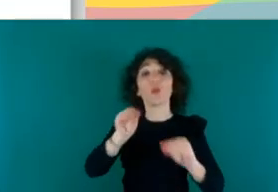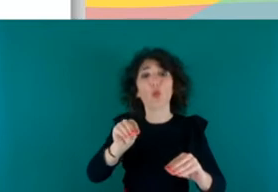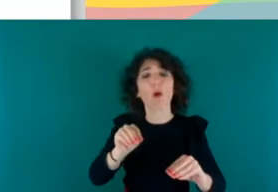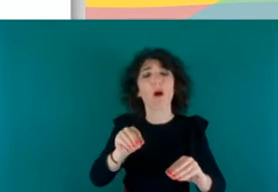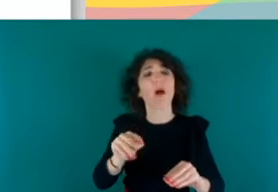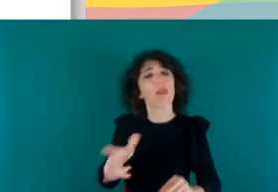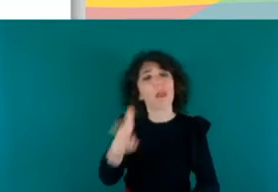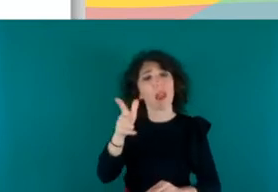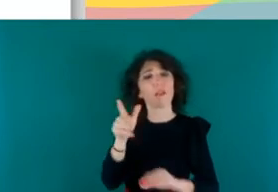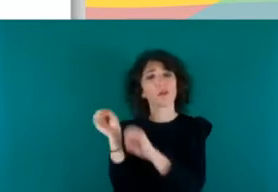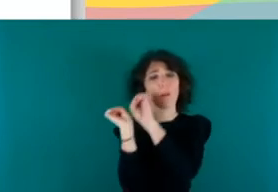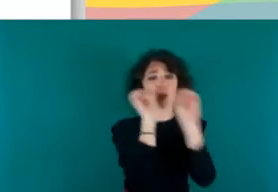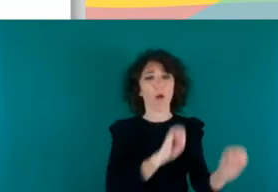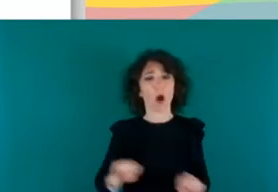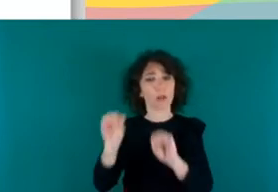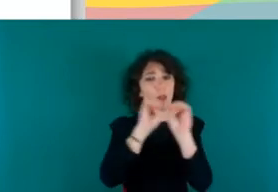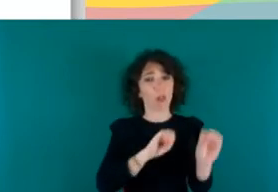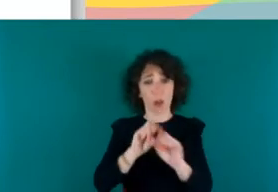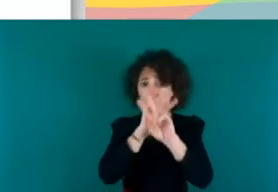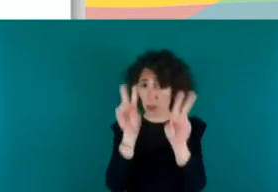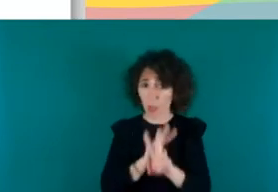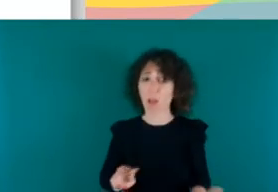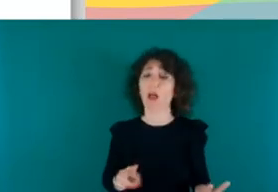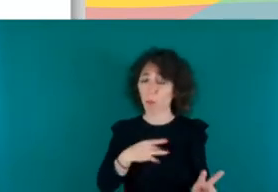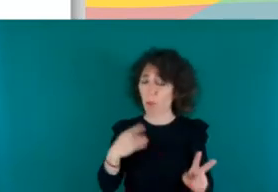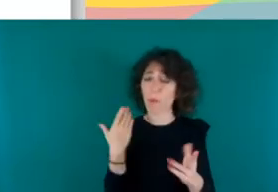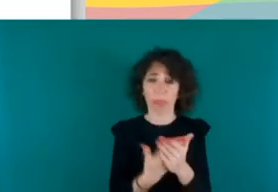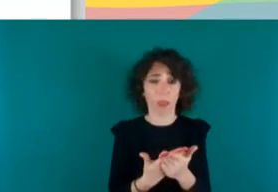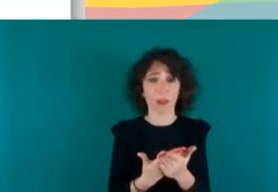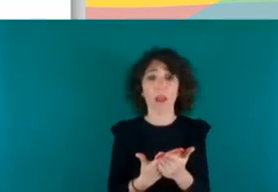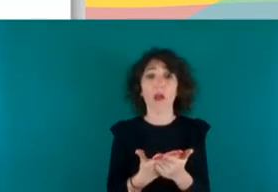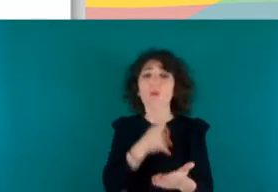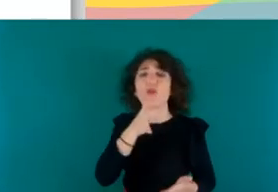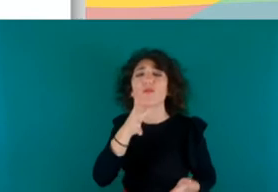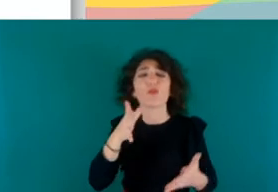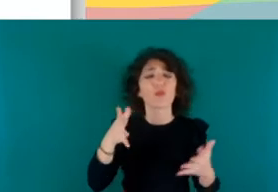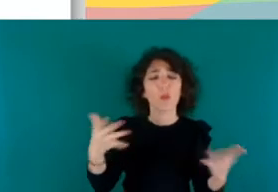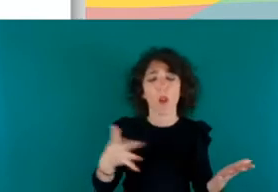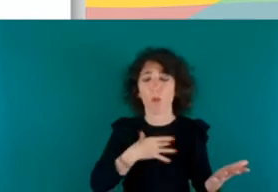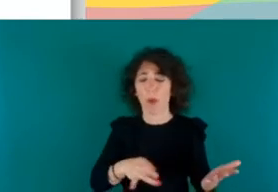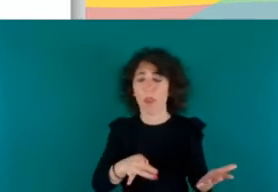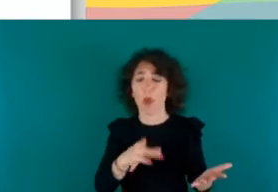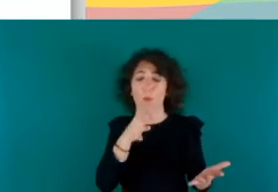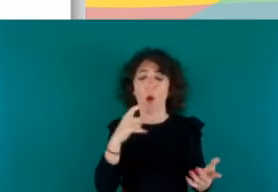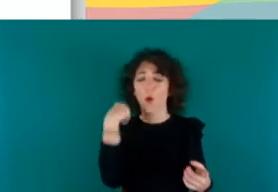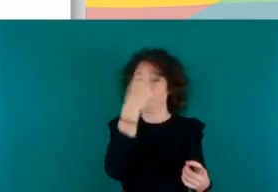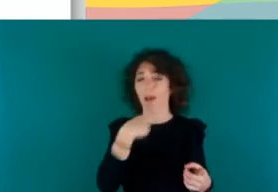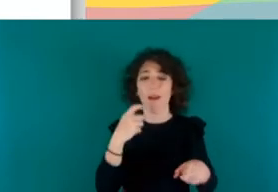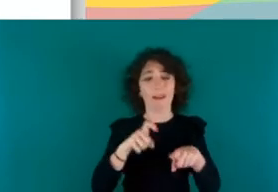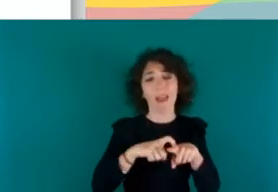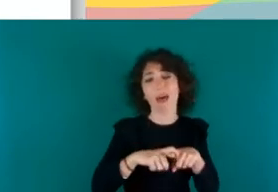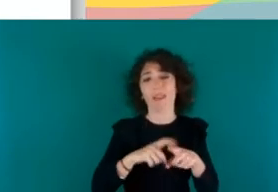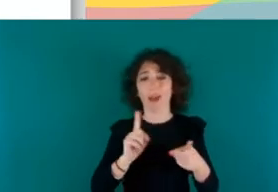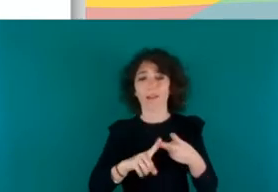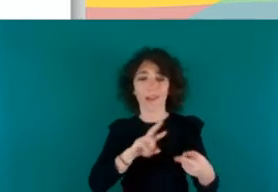protección internacional. Los motivos por los que generalmente se puede solicitar suelen ser motivos de raza, religión, nacionalidad,